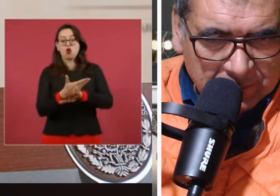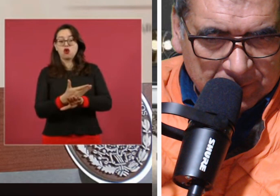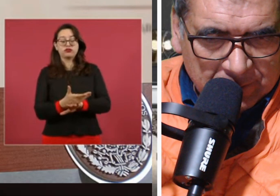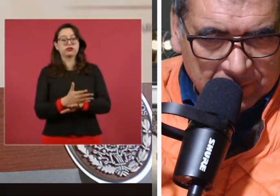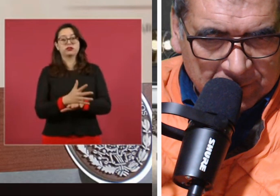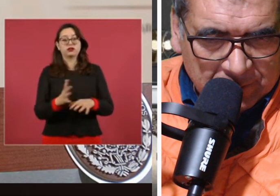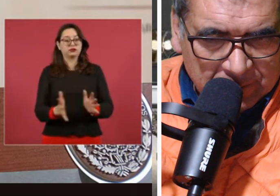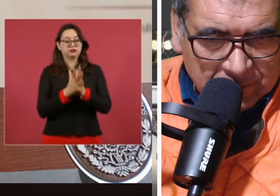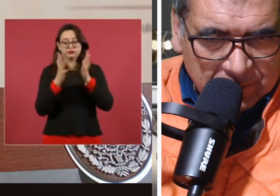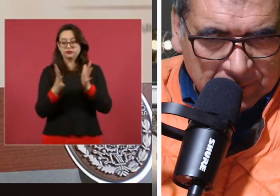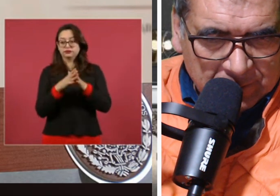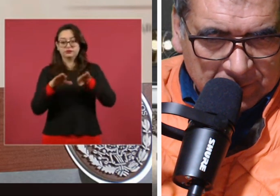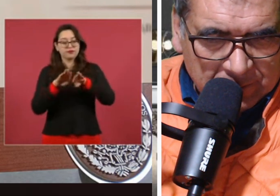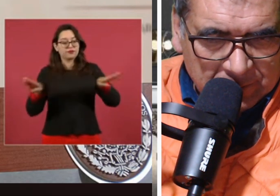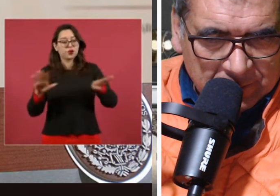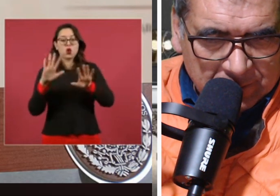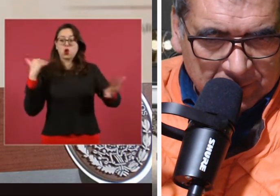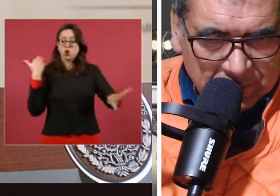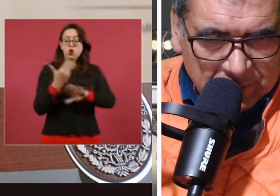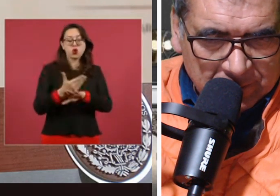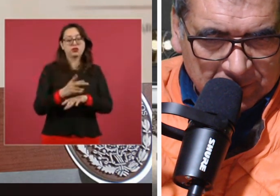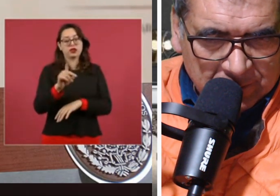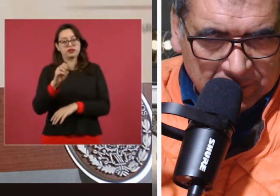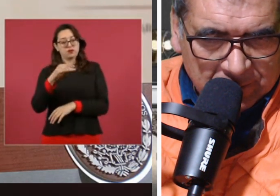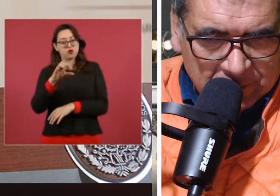Esos lo saben.